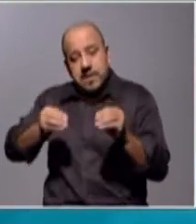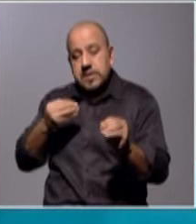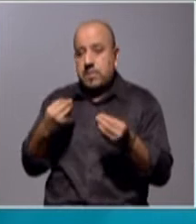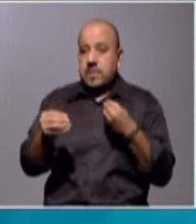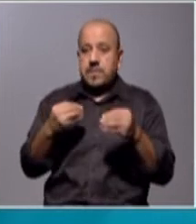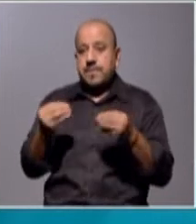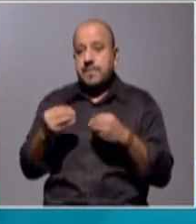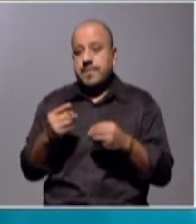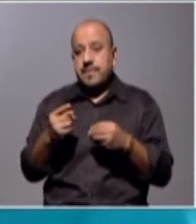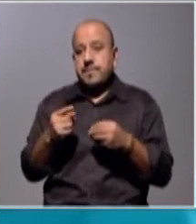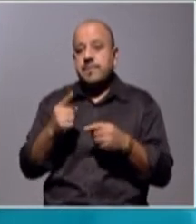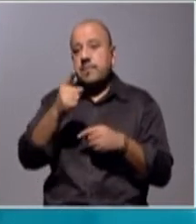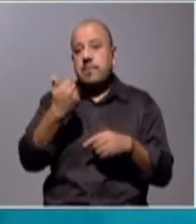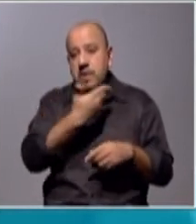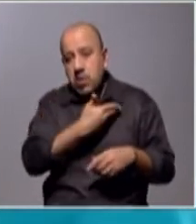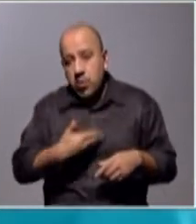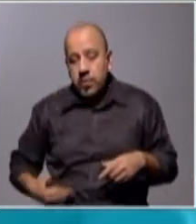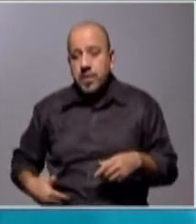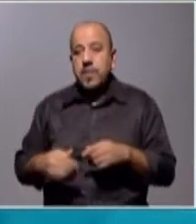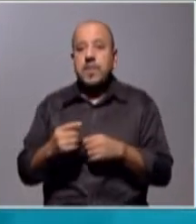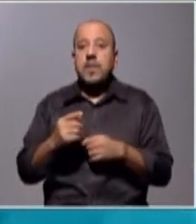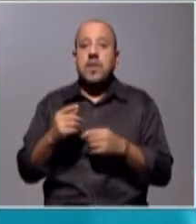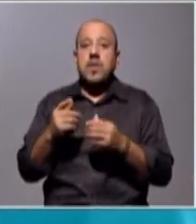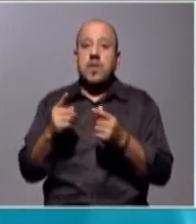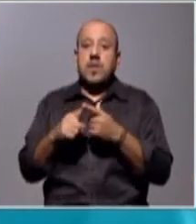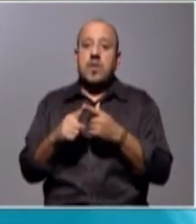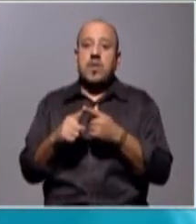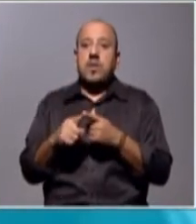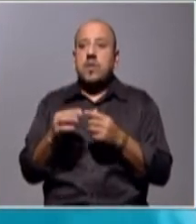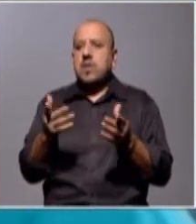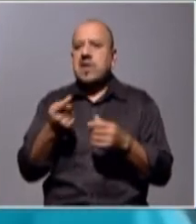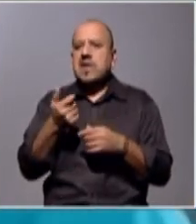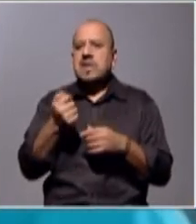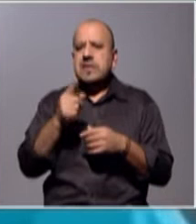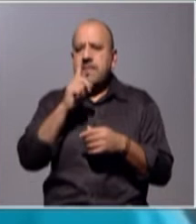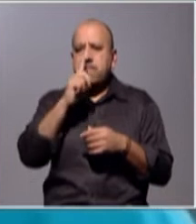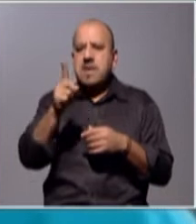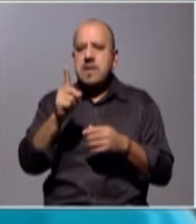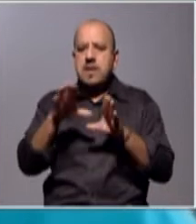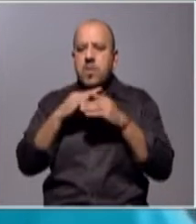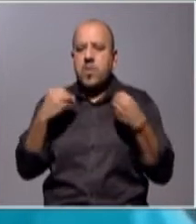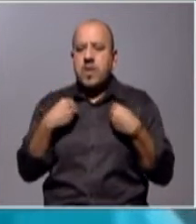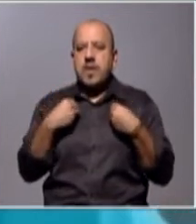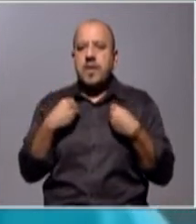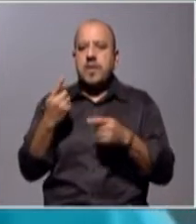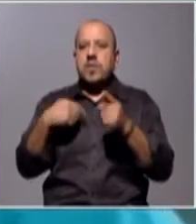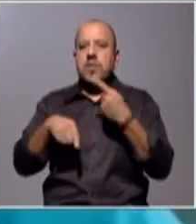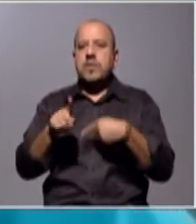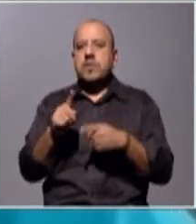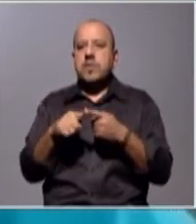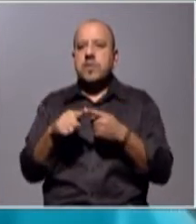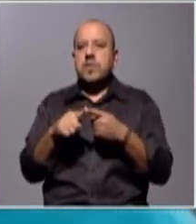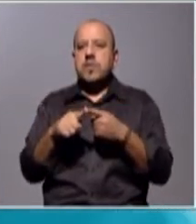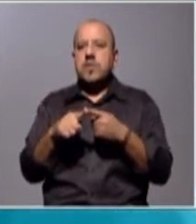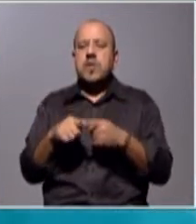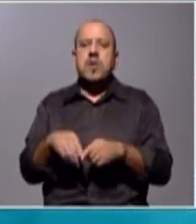de las autoridades, en principio iban a ser casi mil escuelas, y bueno, y las medidas, que